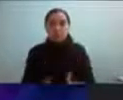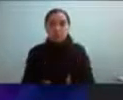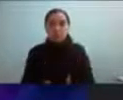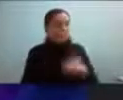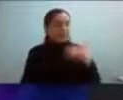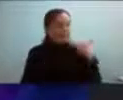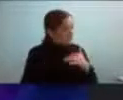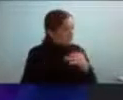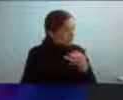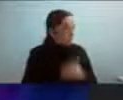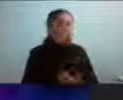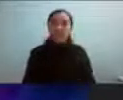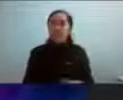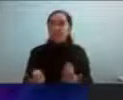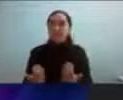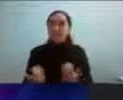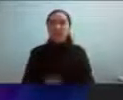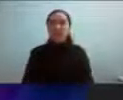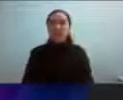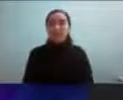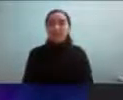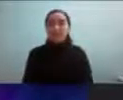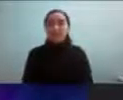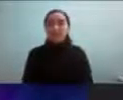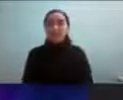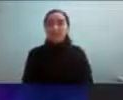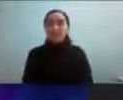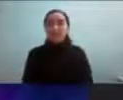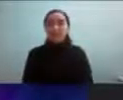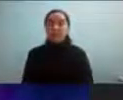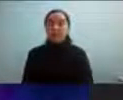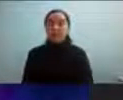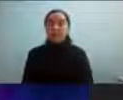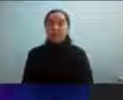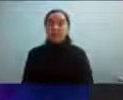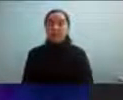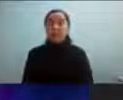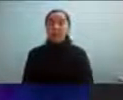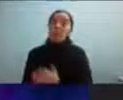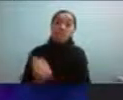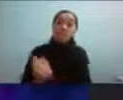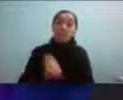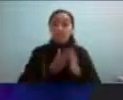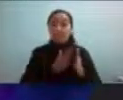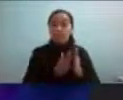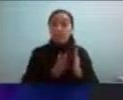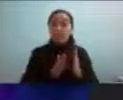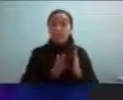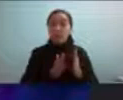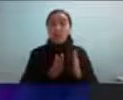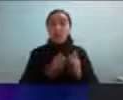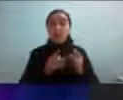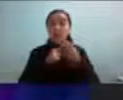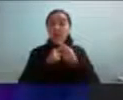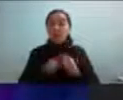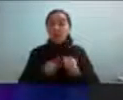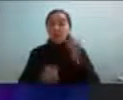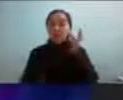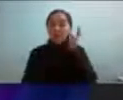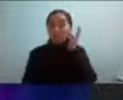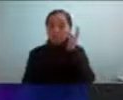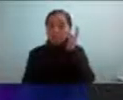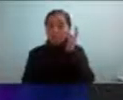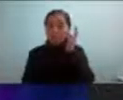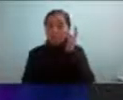muy necesaria por otro lado focalizando más en estas diferencias o sea creo que las mujeres son las que van a tener